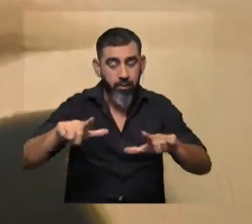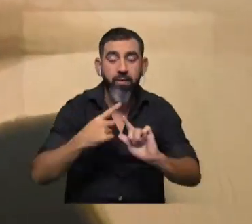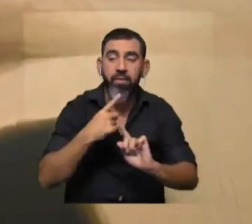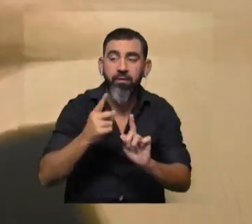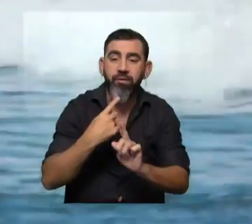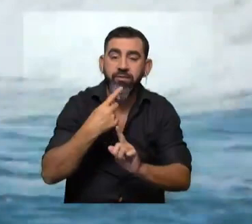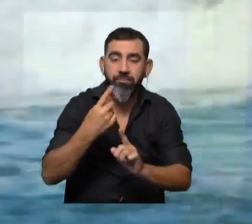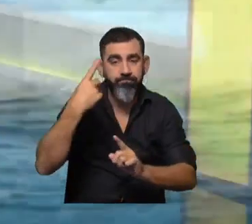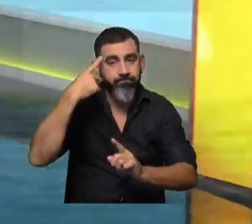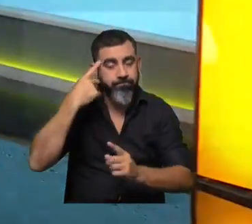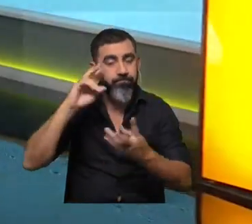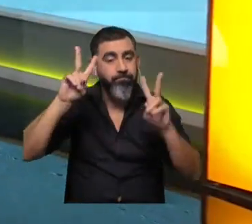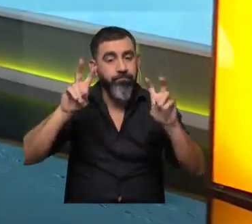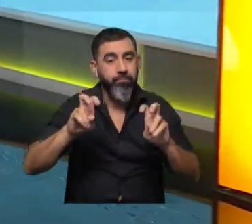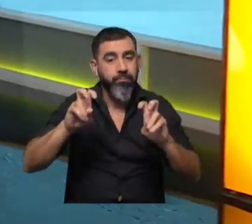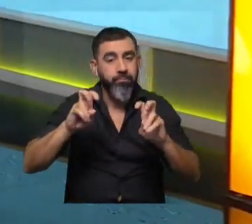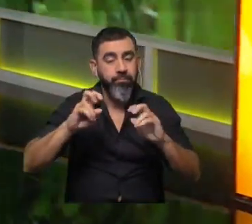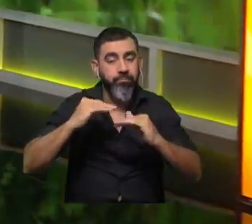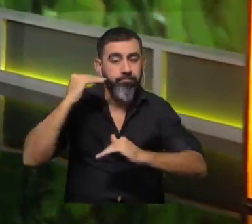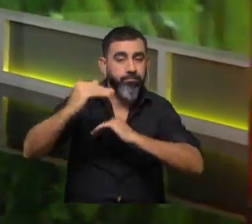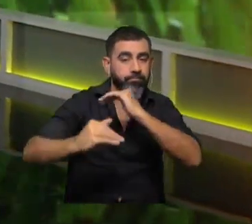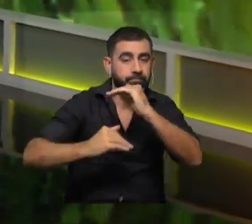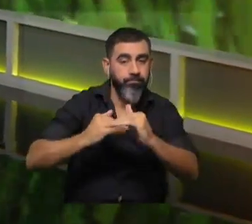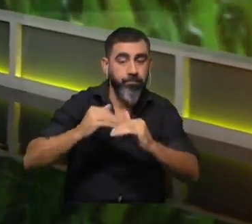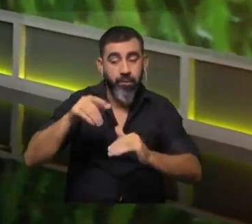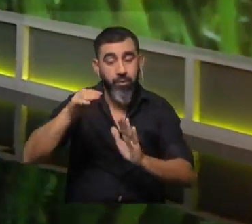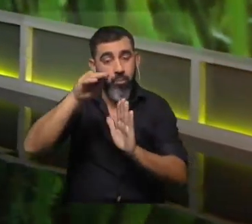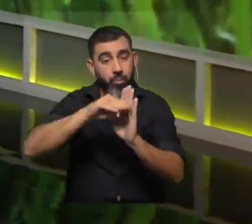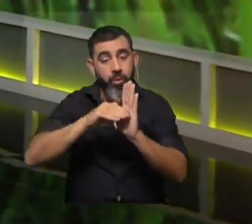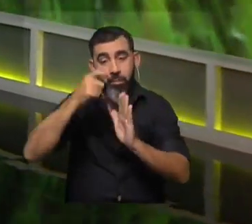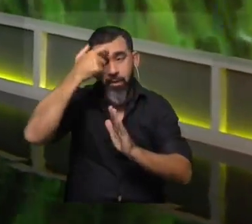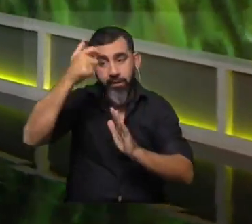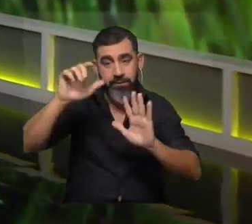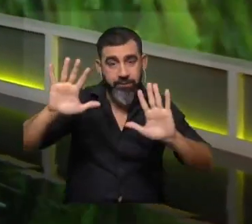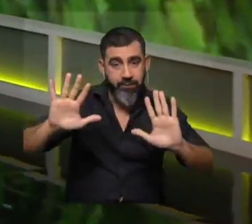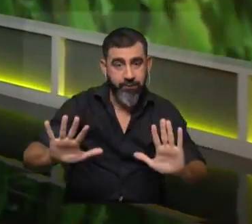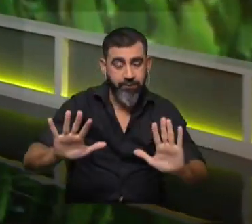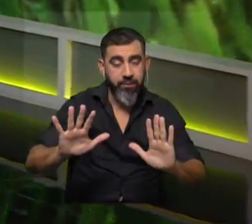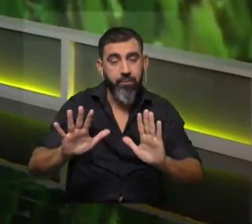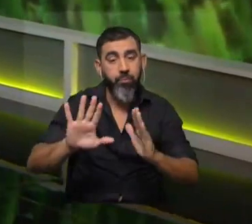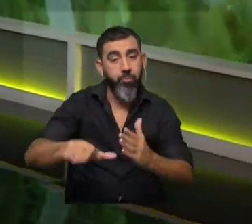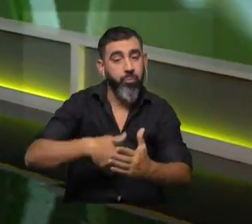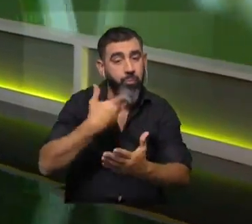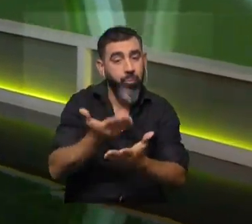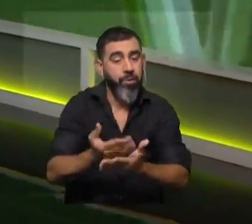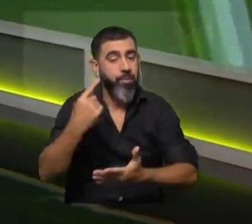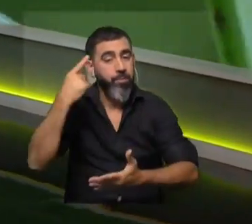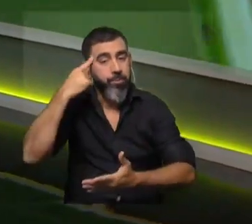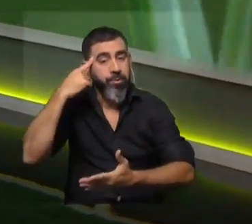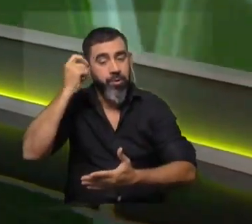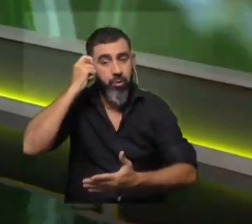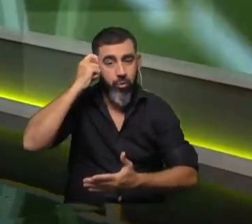para que pensemos también en algo superador. Y como este es un programa de ciencia, vamos a proponerles que pensemos en